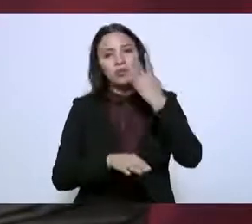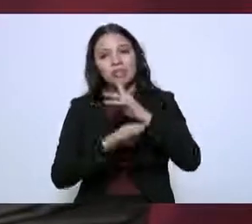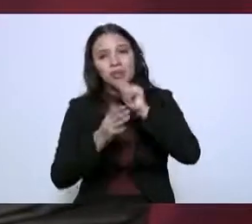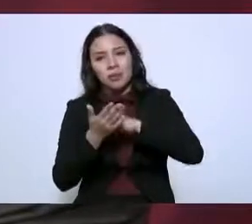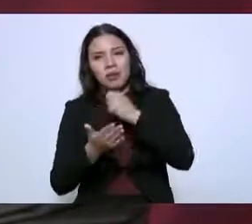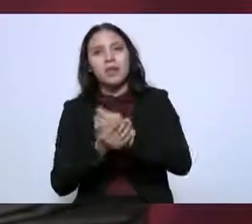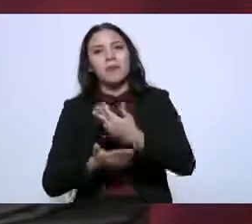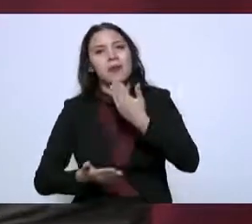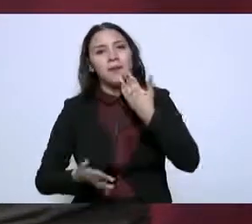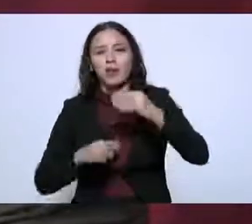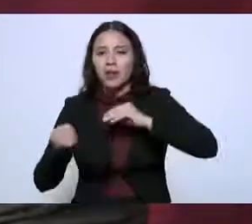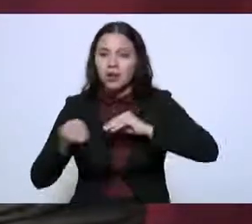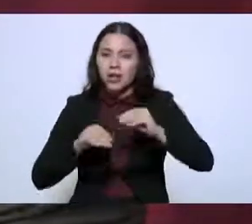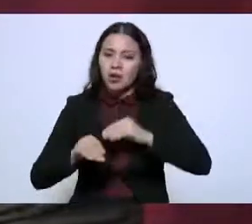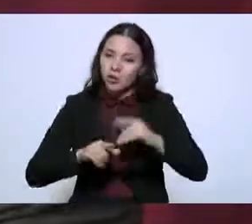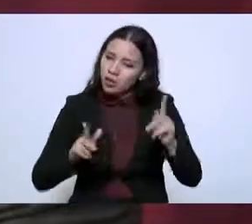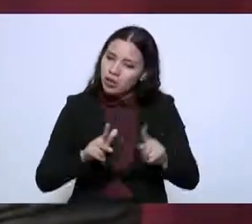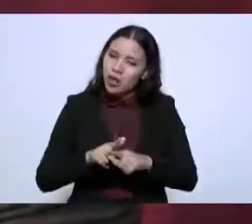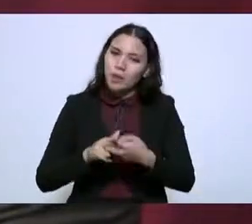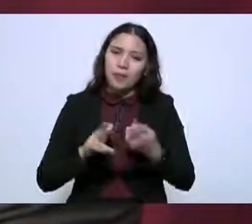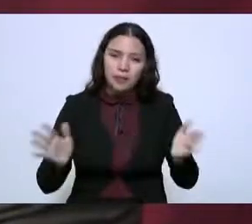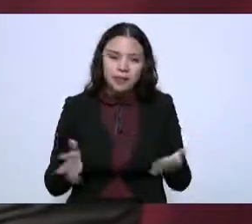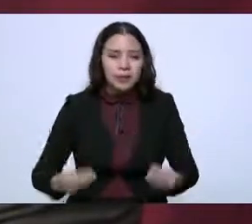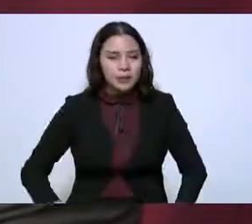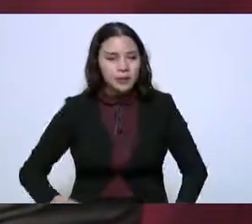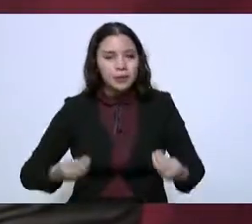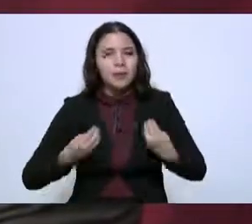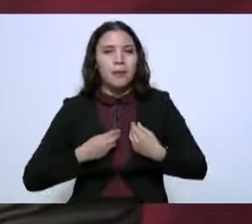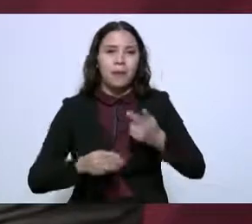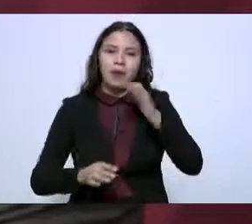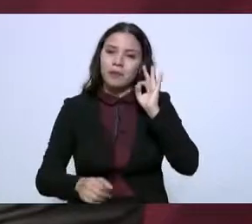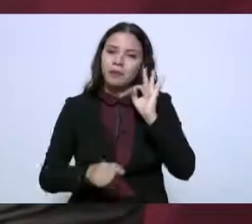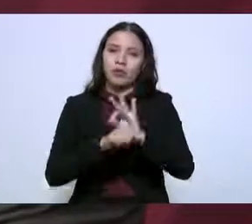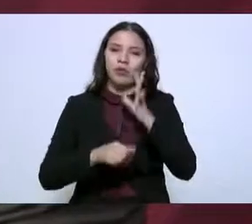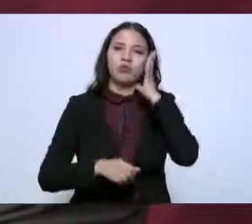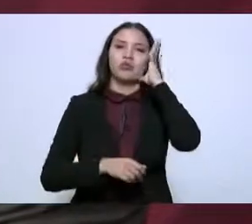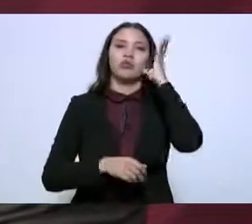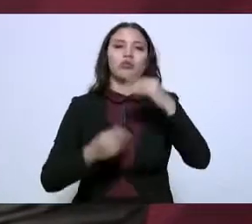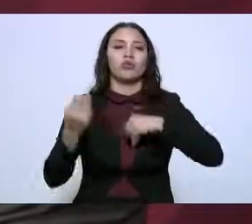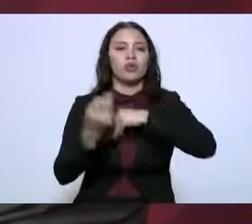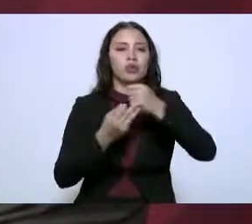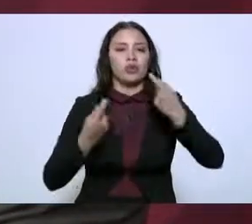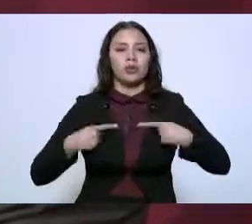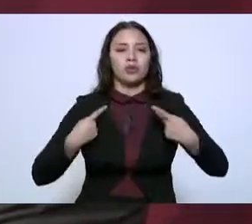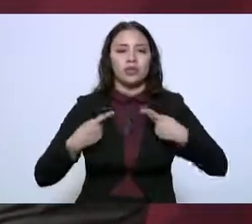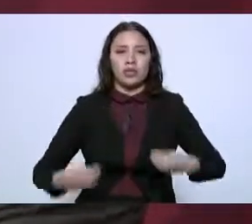la grandeza de nuestro país y el beneficio, bienestar y prosperidad de nuestra población.